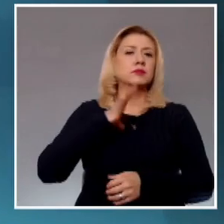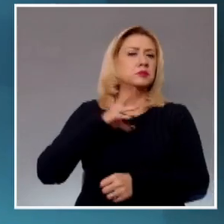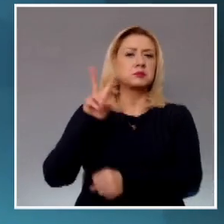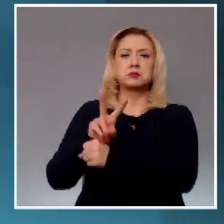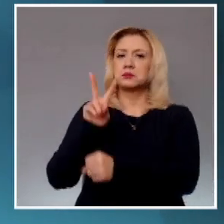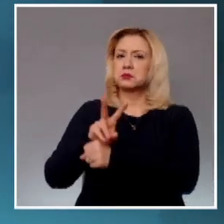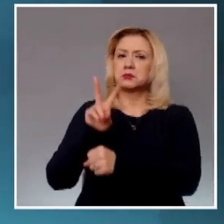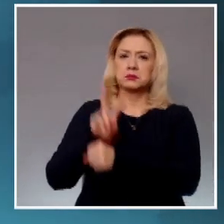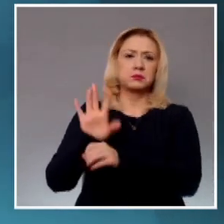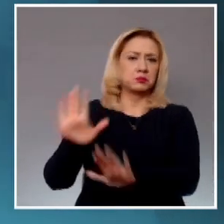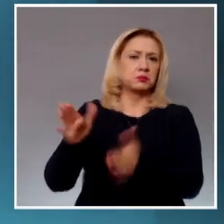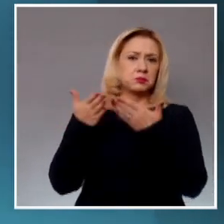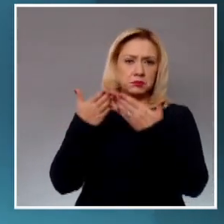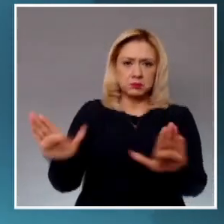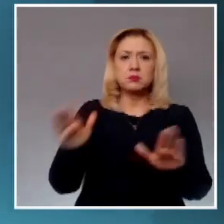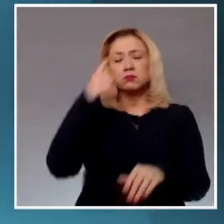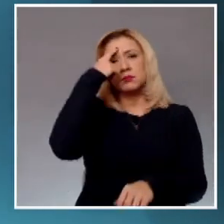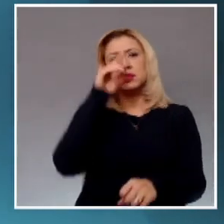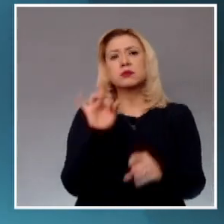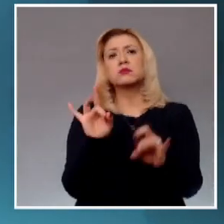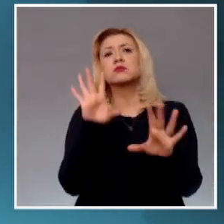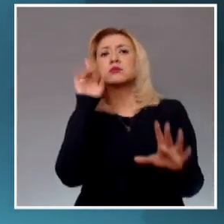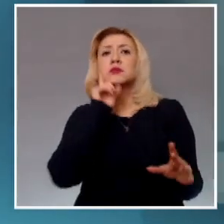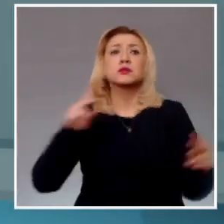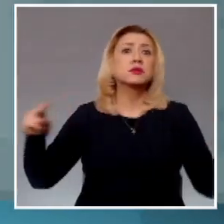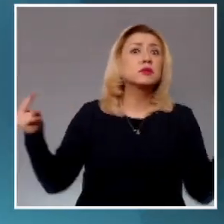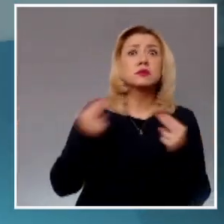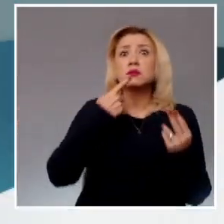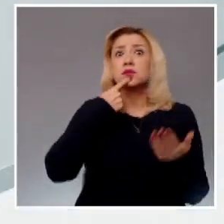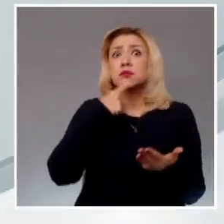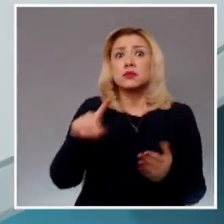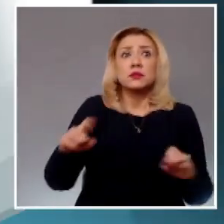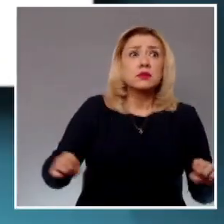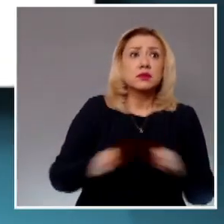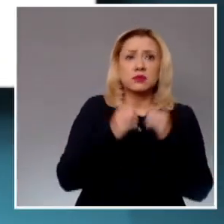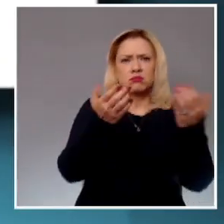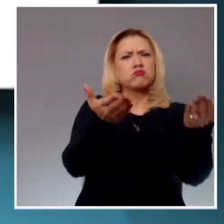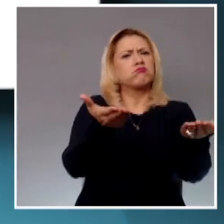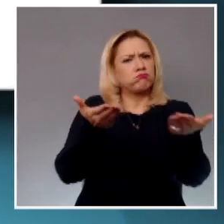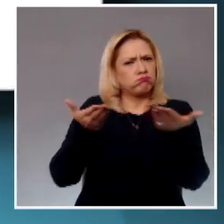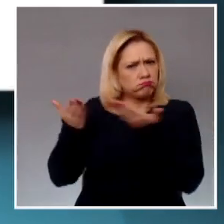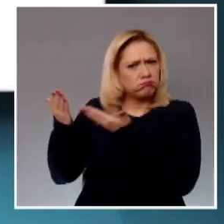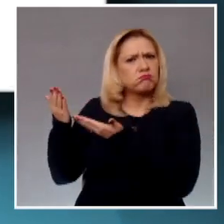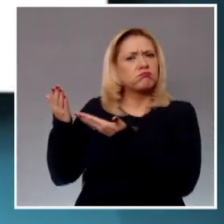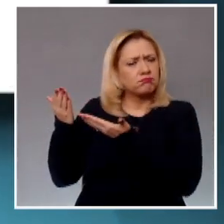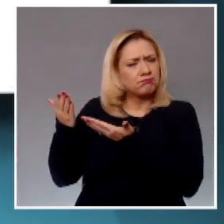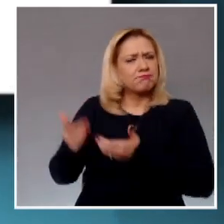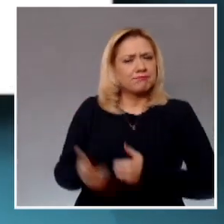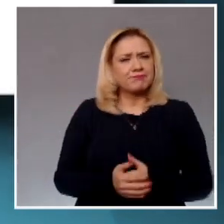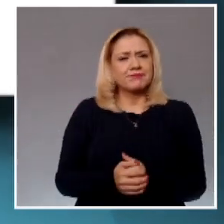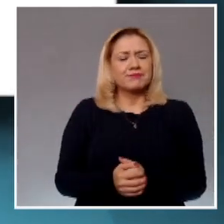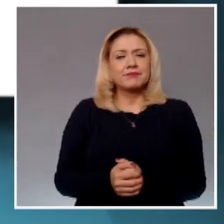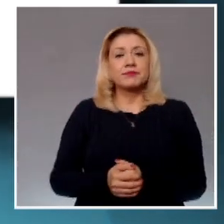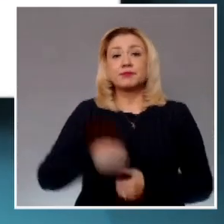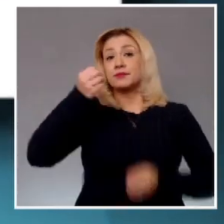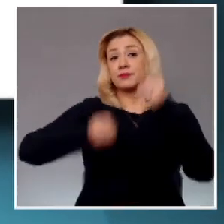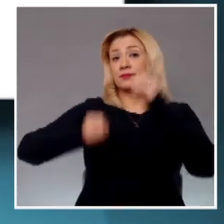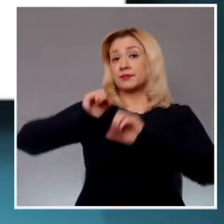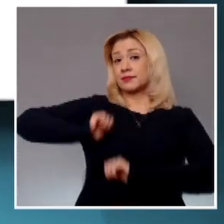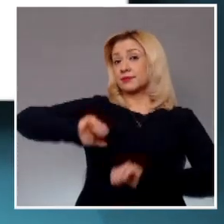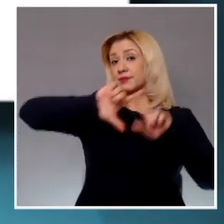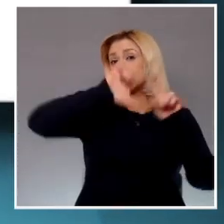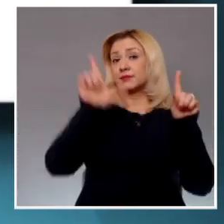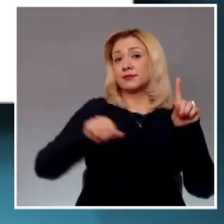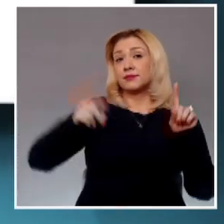protección que se requieran en casos de violencia familiar el poder judicial del estado de méxico dio a